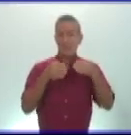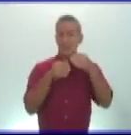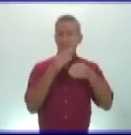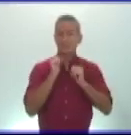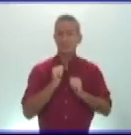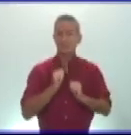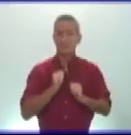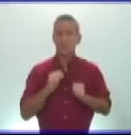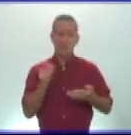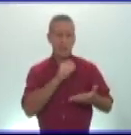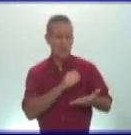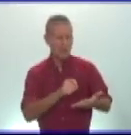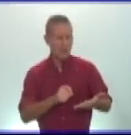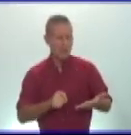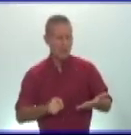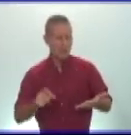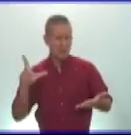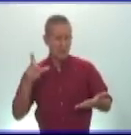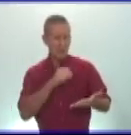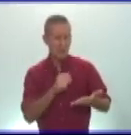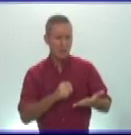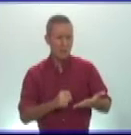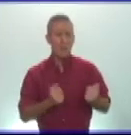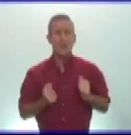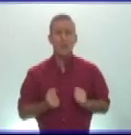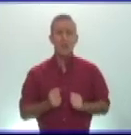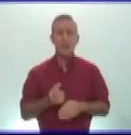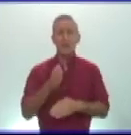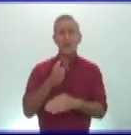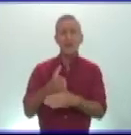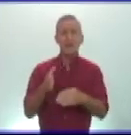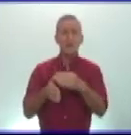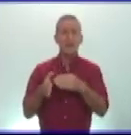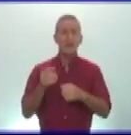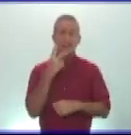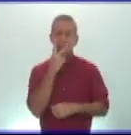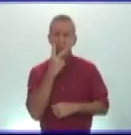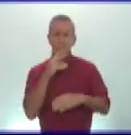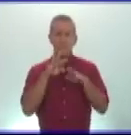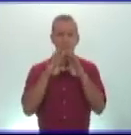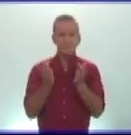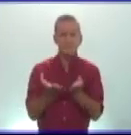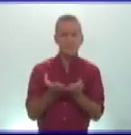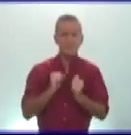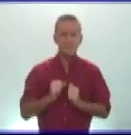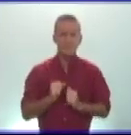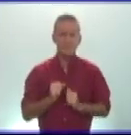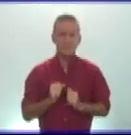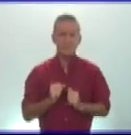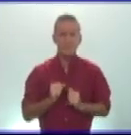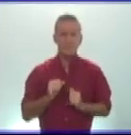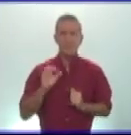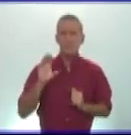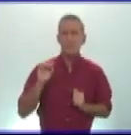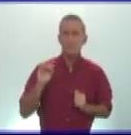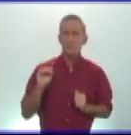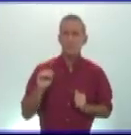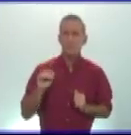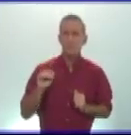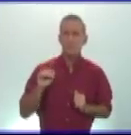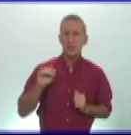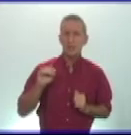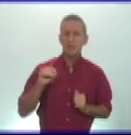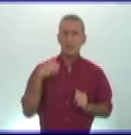la literatura a las construcciones dice que el mundo está también diríamos nuestros tiempos es